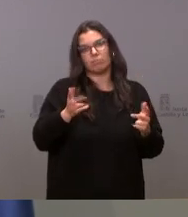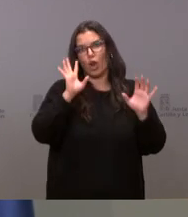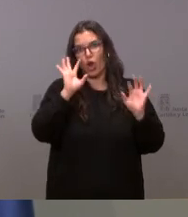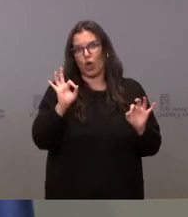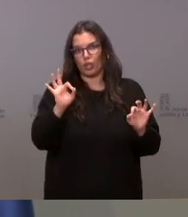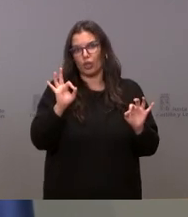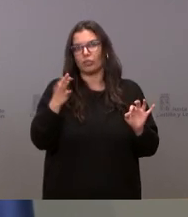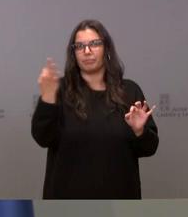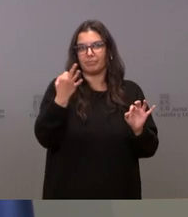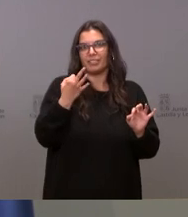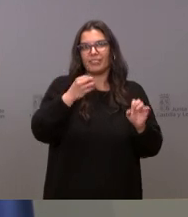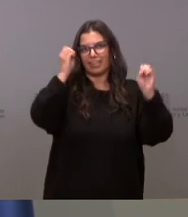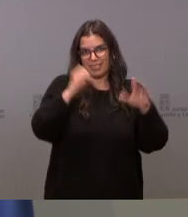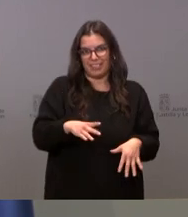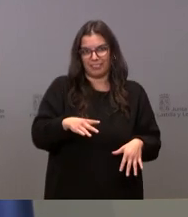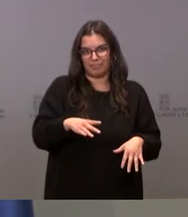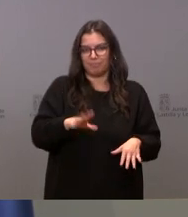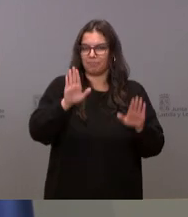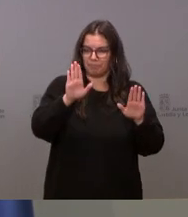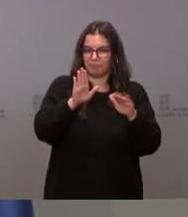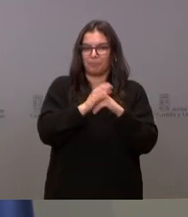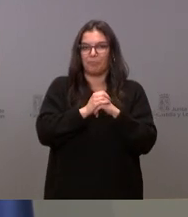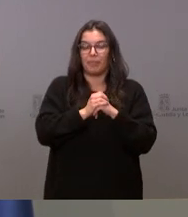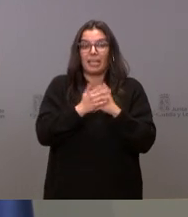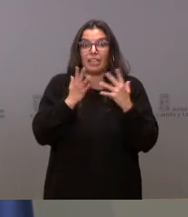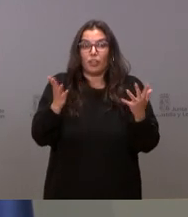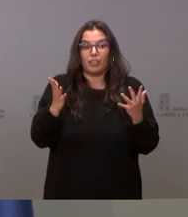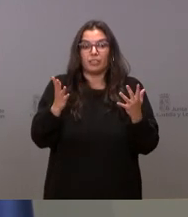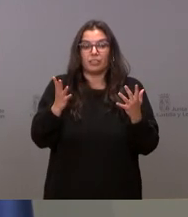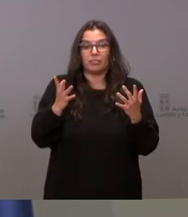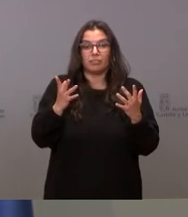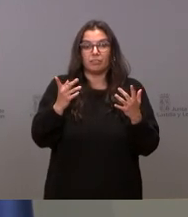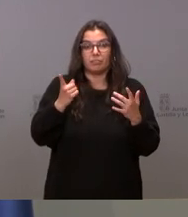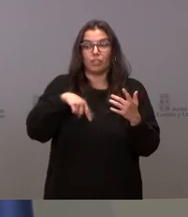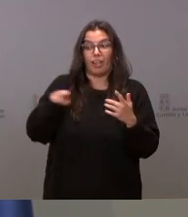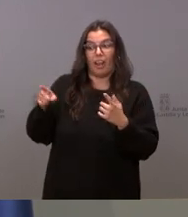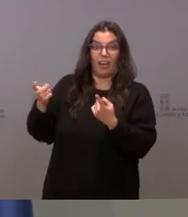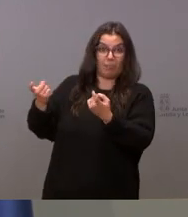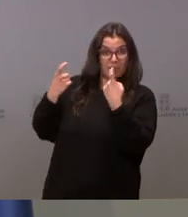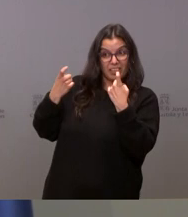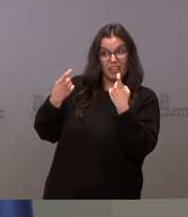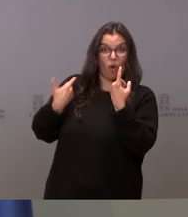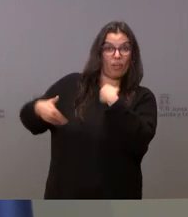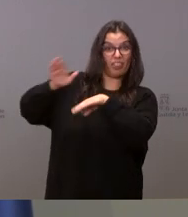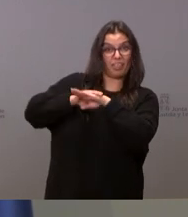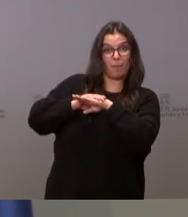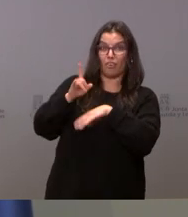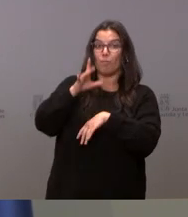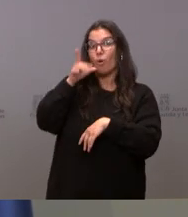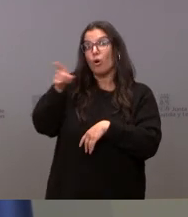habrá dimisiones por tanto no vamos a recibir lecciones de quien mantiene en su gobierno